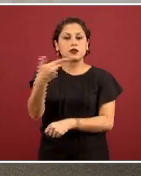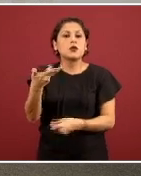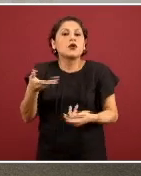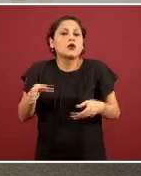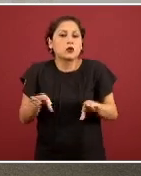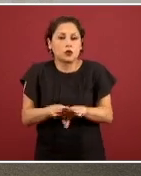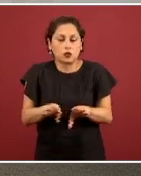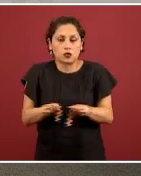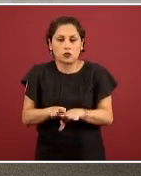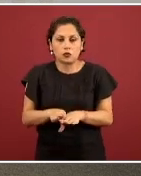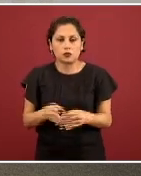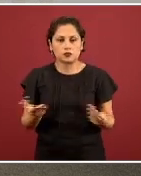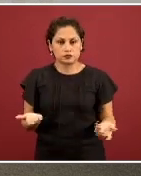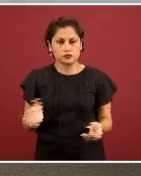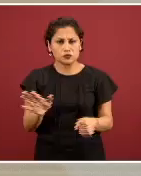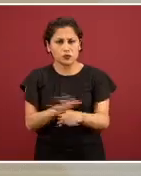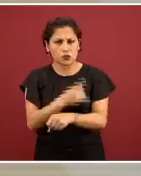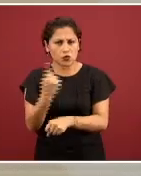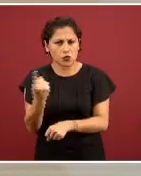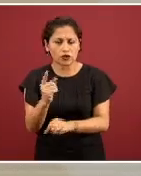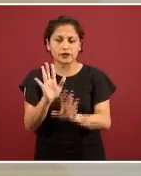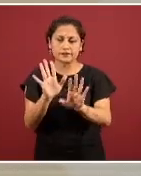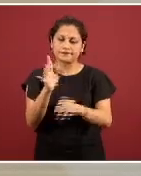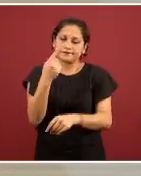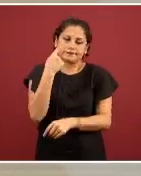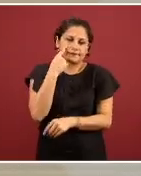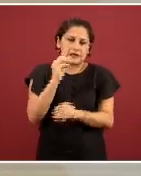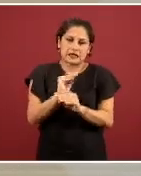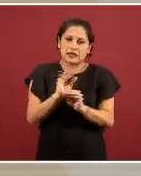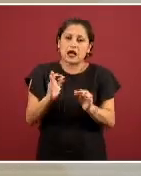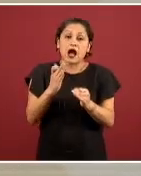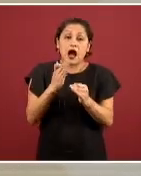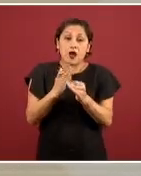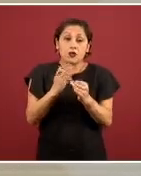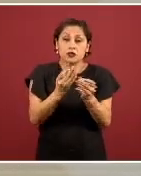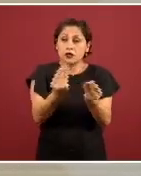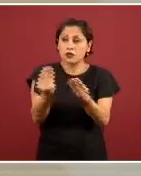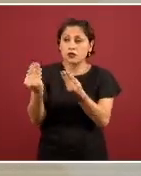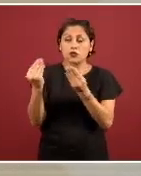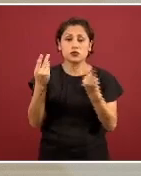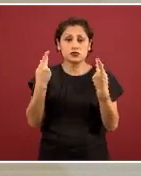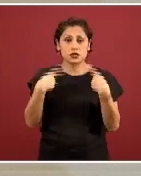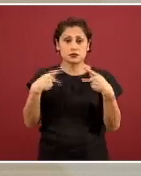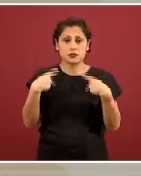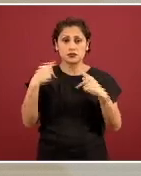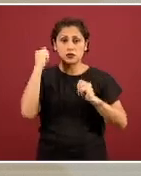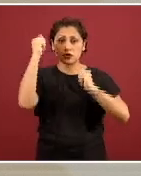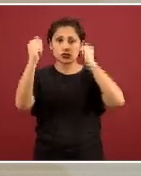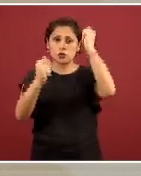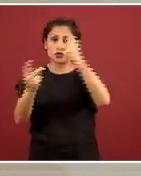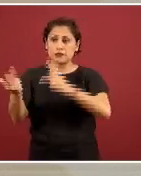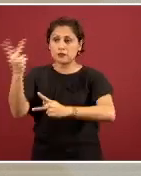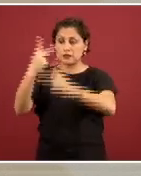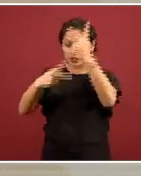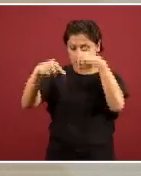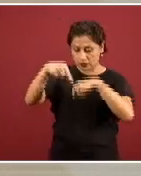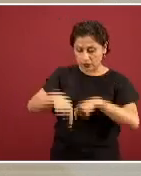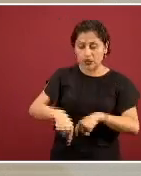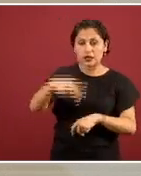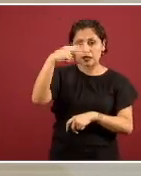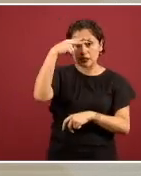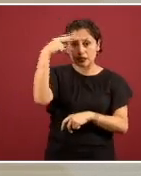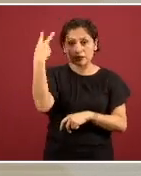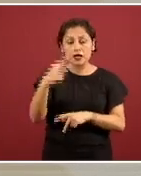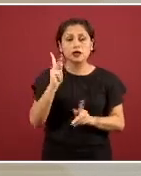todavía hay una gran cantidad de turistas varados, turistas internacionales varados en estos hoteles que no han tenido la